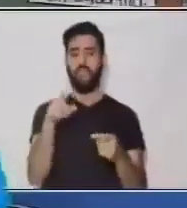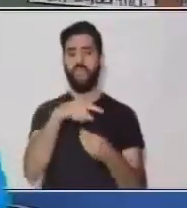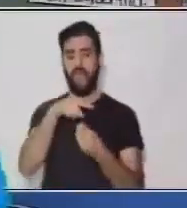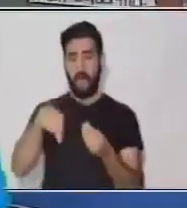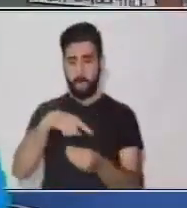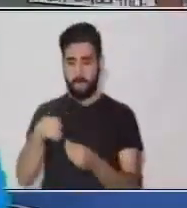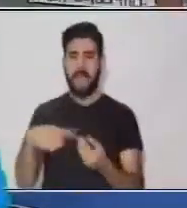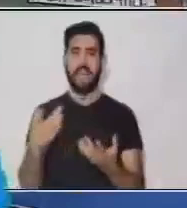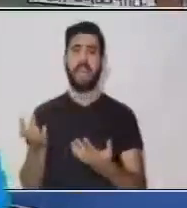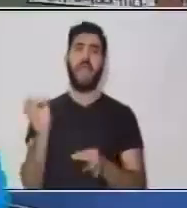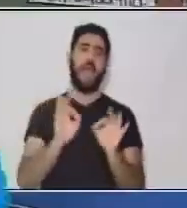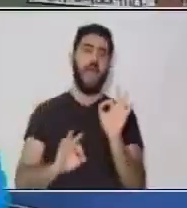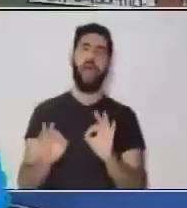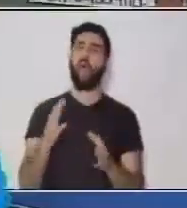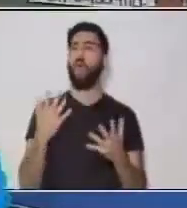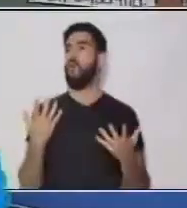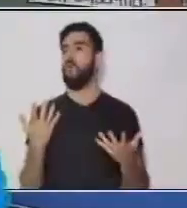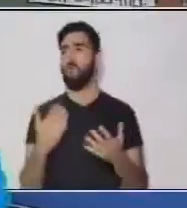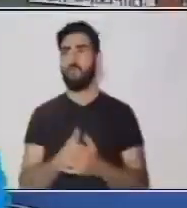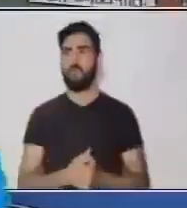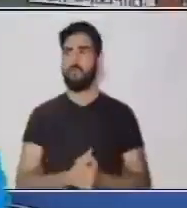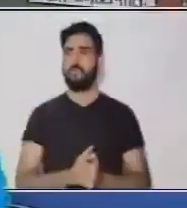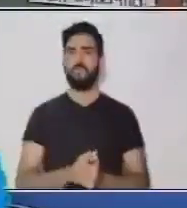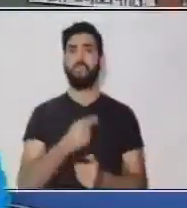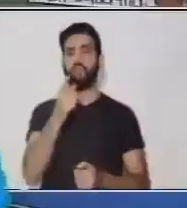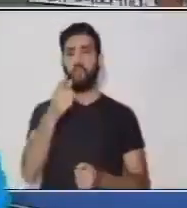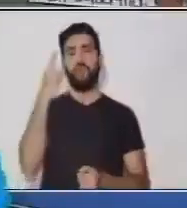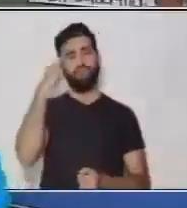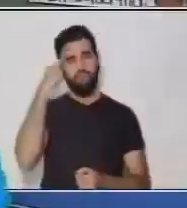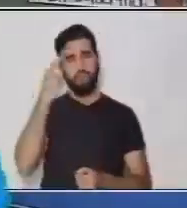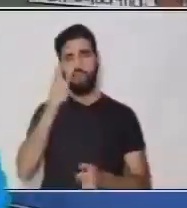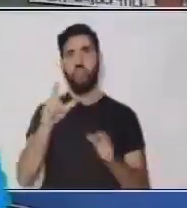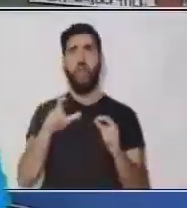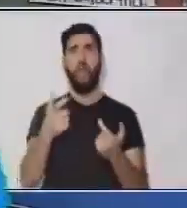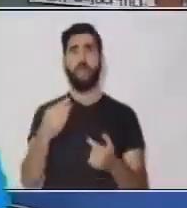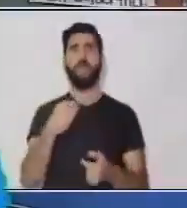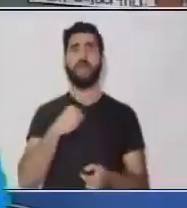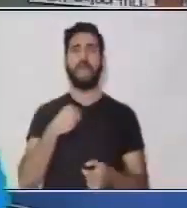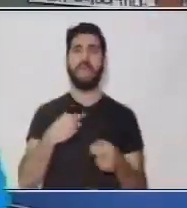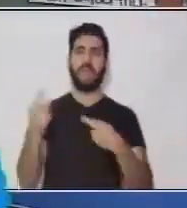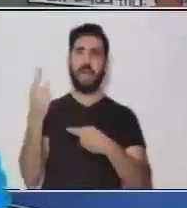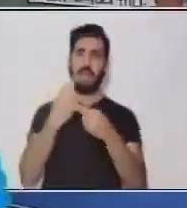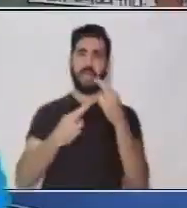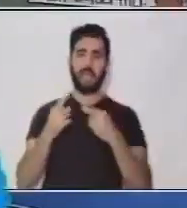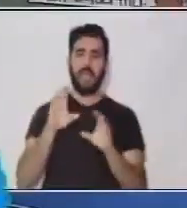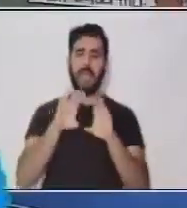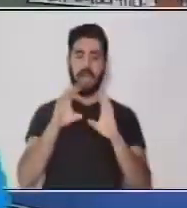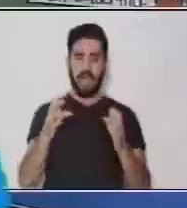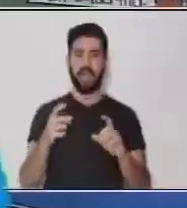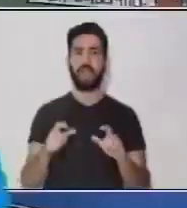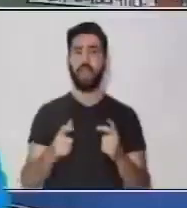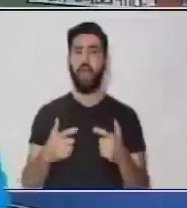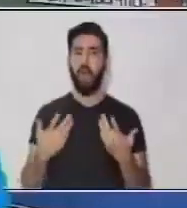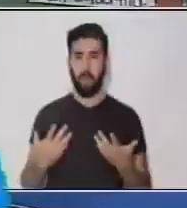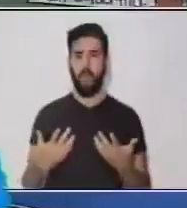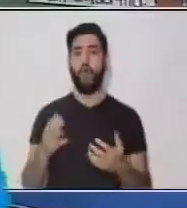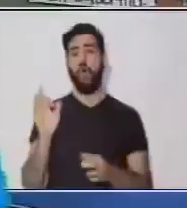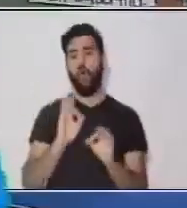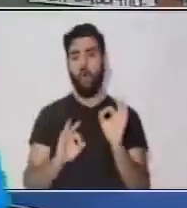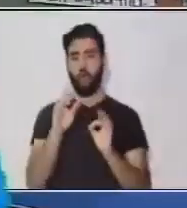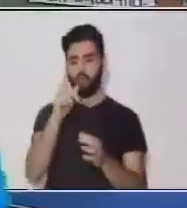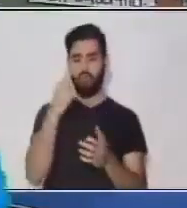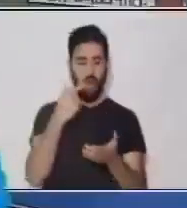puedes escribir... Mejor aún... Como quisieras que fuera el regreso a clases... O... ¿Qué estás haciendo en casa? Para decorar tu